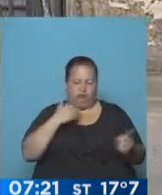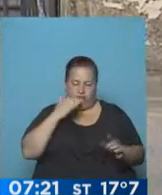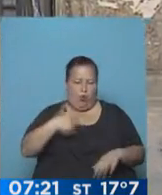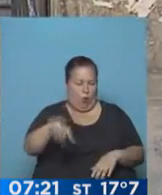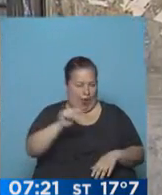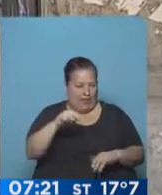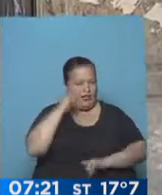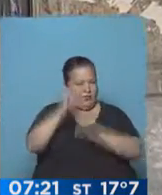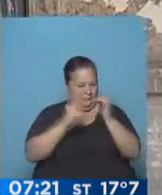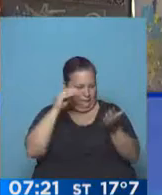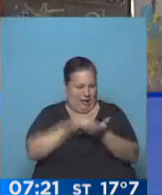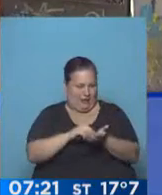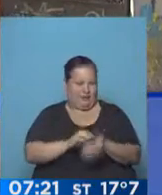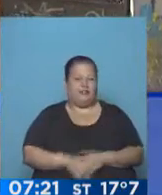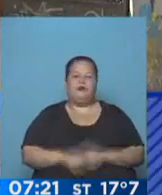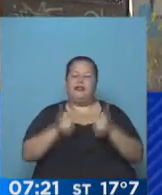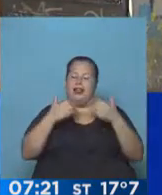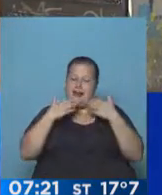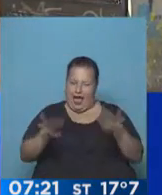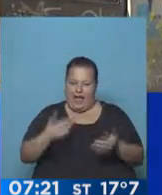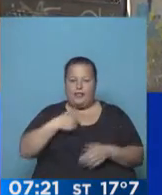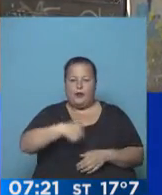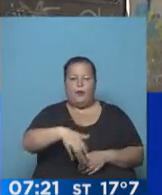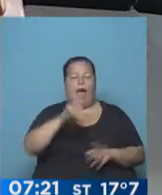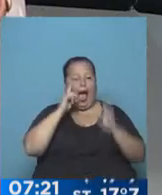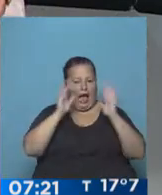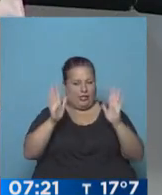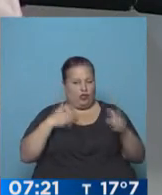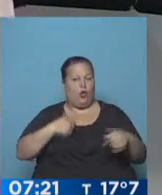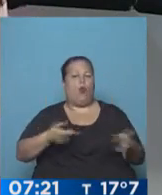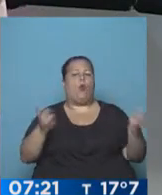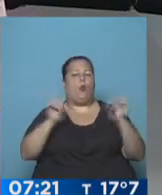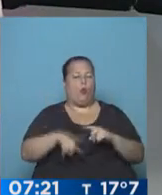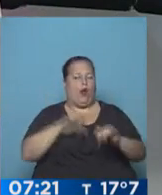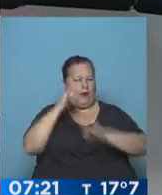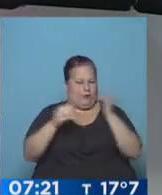ampliamos esta información. Gracias, Laura, vamos a estar atentos y volvemos con más detalles más adelante.